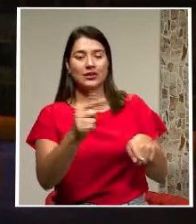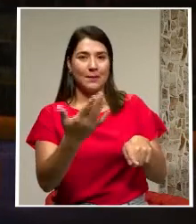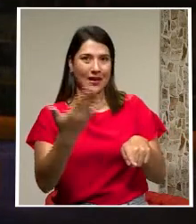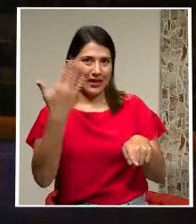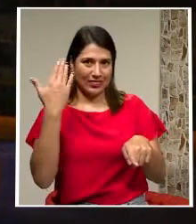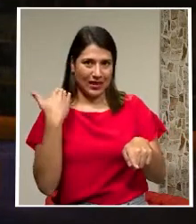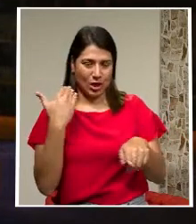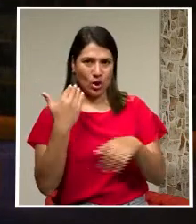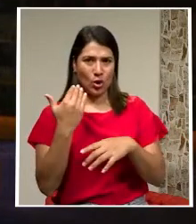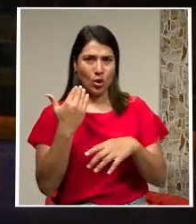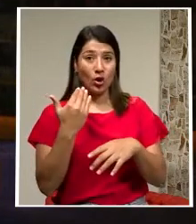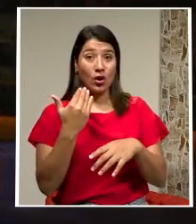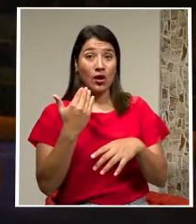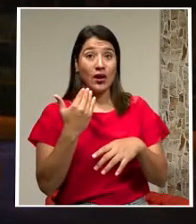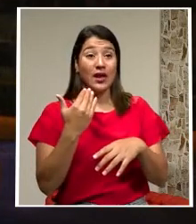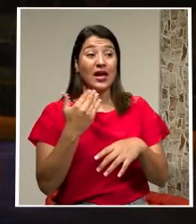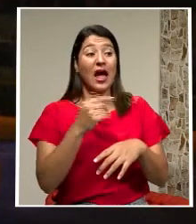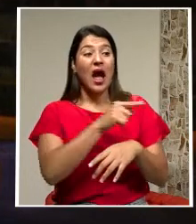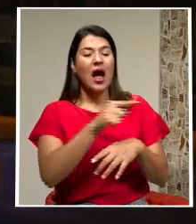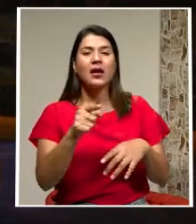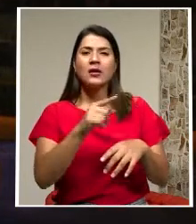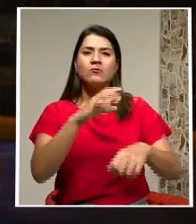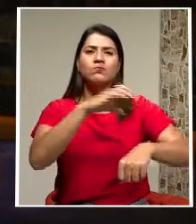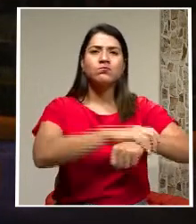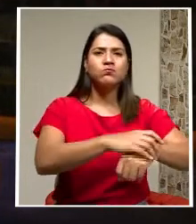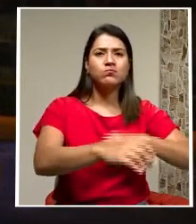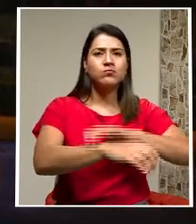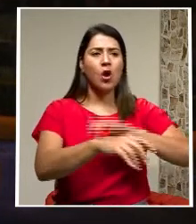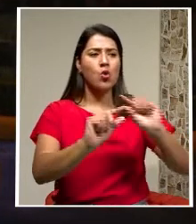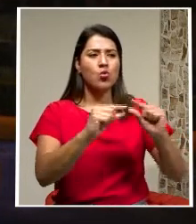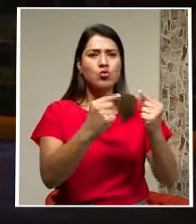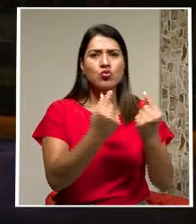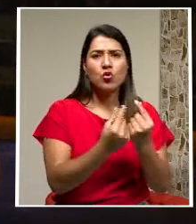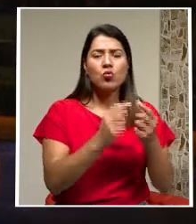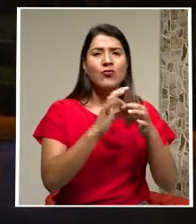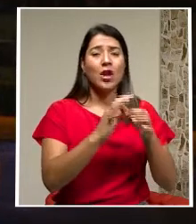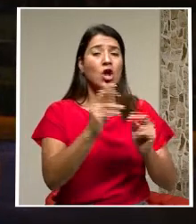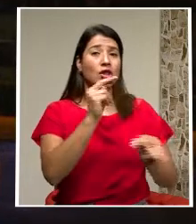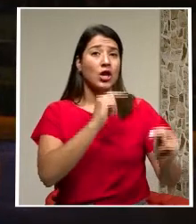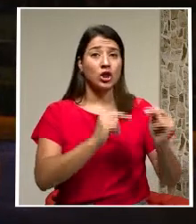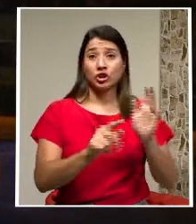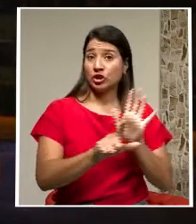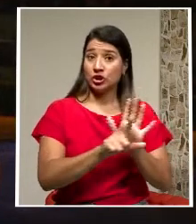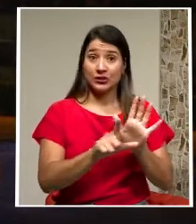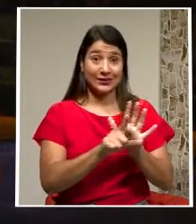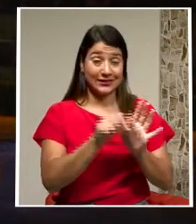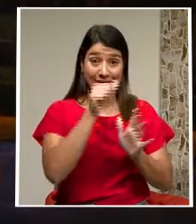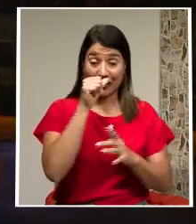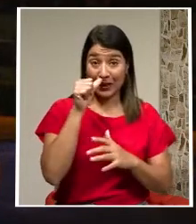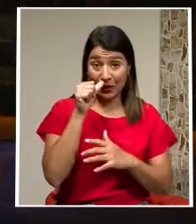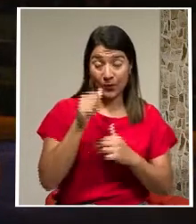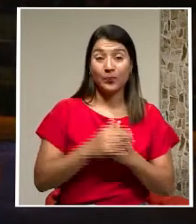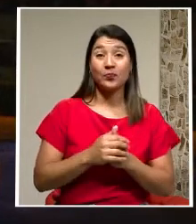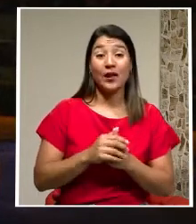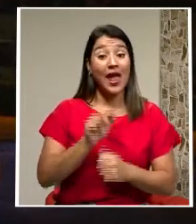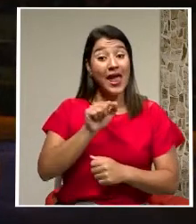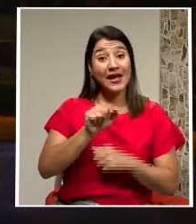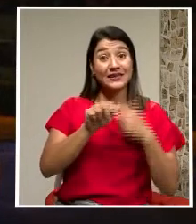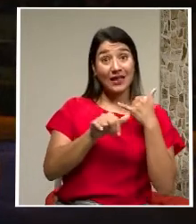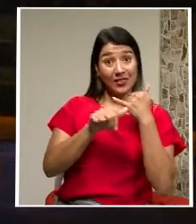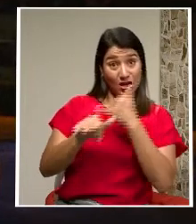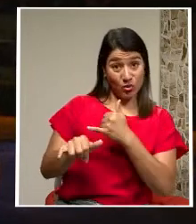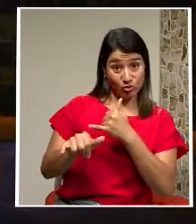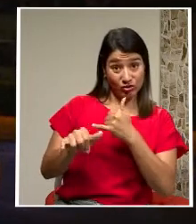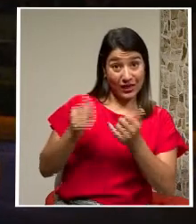detuvo a una banda presuntamente dedicada al narcotráfico. Esa denuncia recibida el lunes anterior está